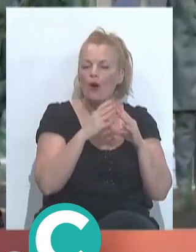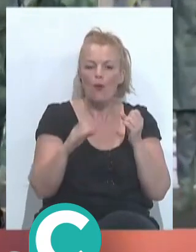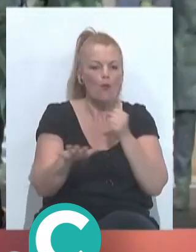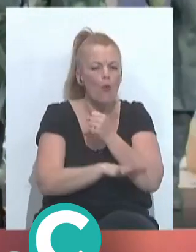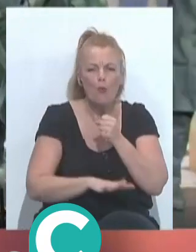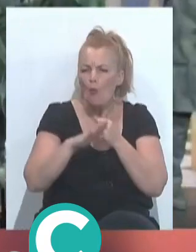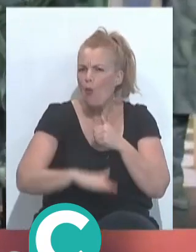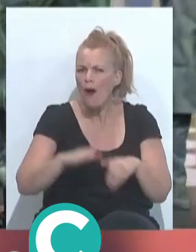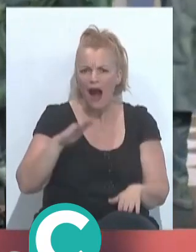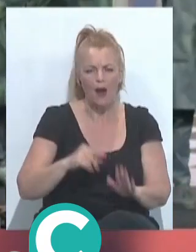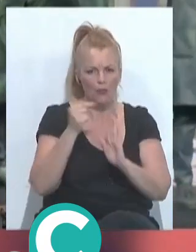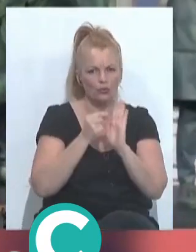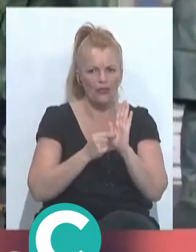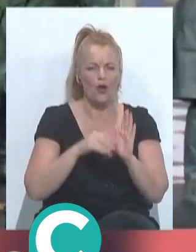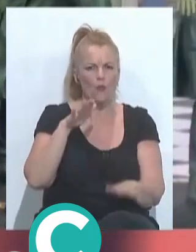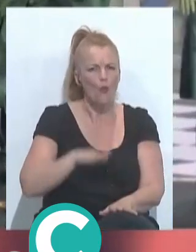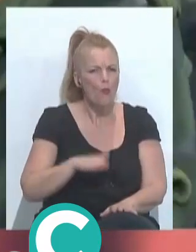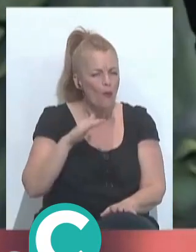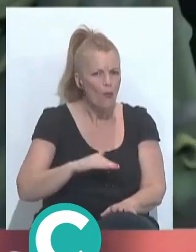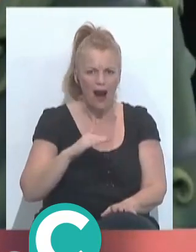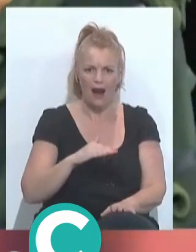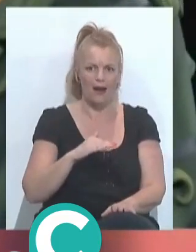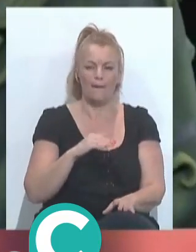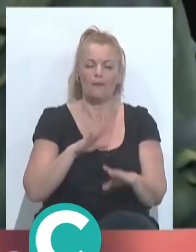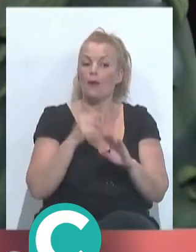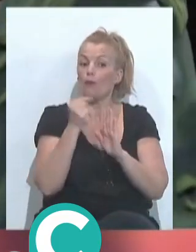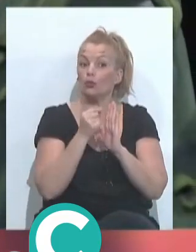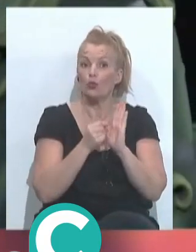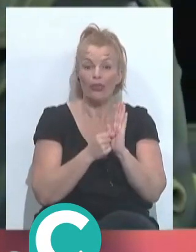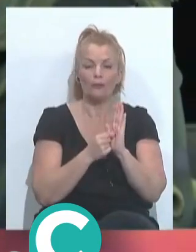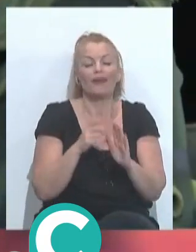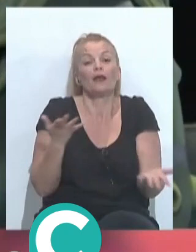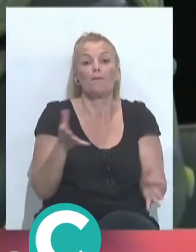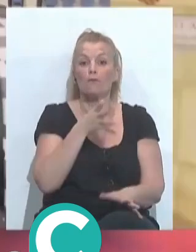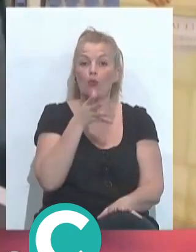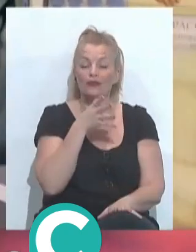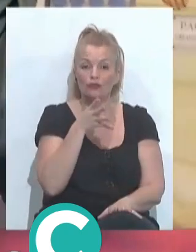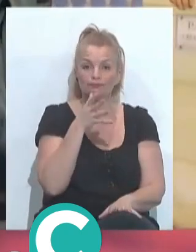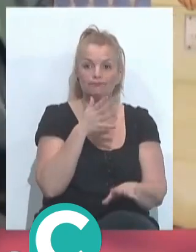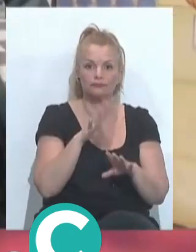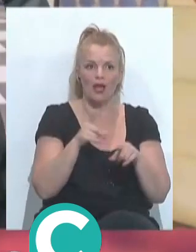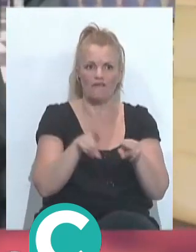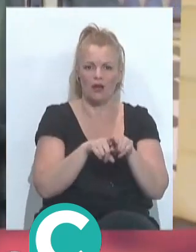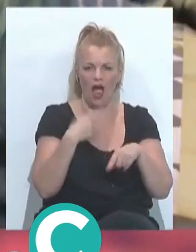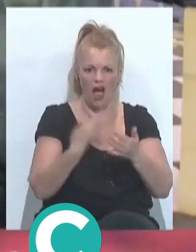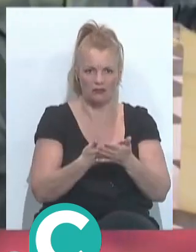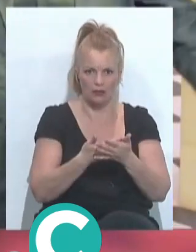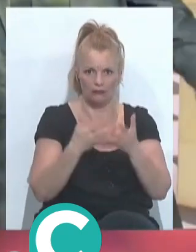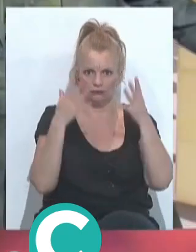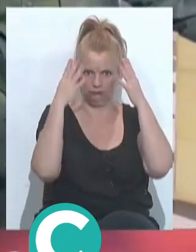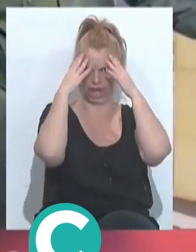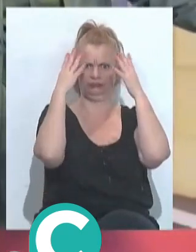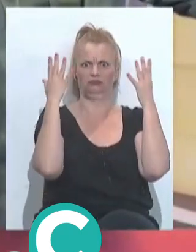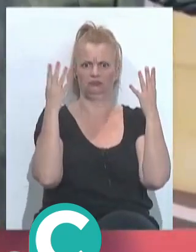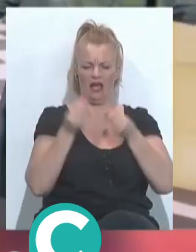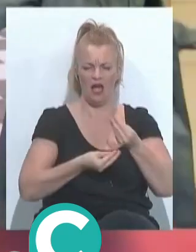muy bajas puntuadas, aunque creo que ahora después nos meteremos en eso, que han sido muy bajas puntuadas y por circunstancias que te echan las manos a la cabeza realmente, Porque cuando